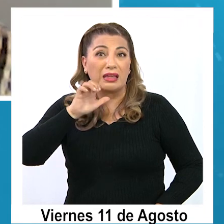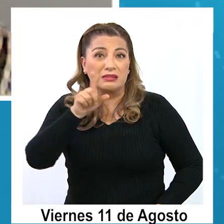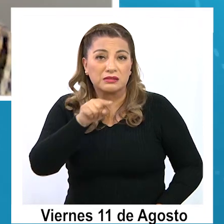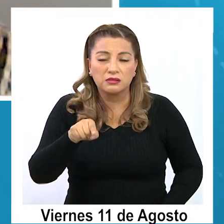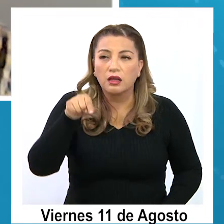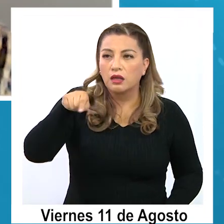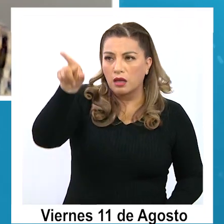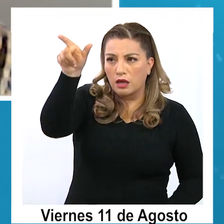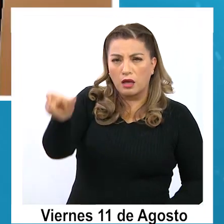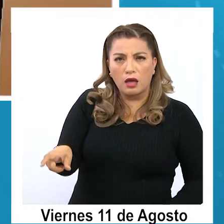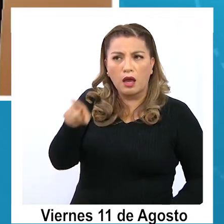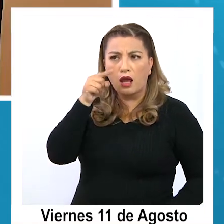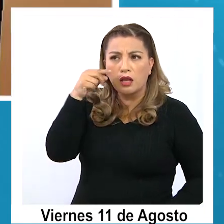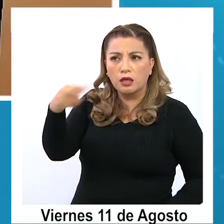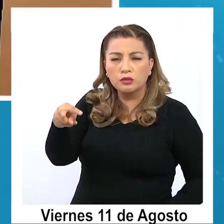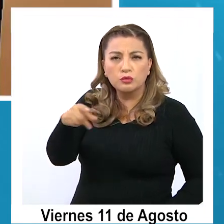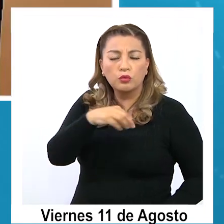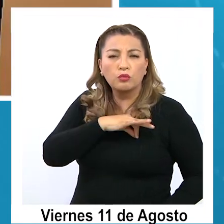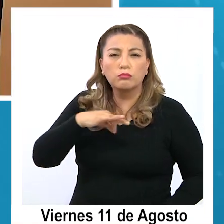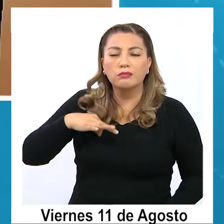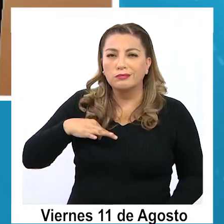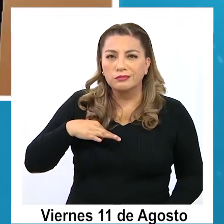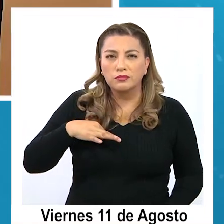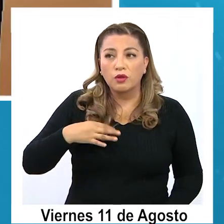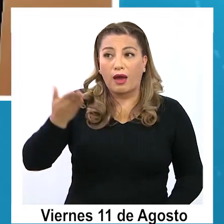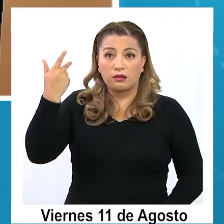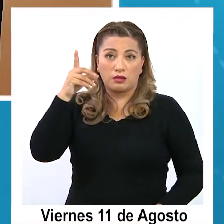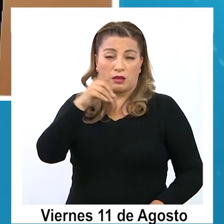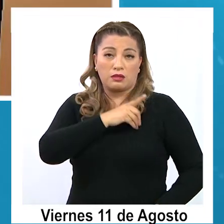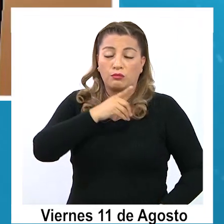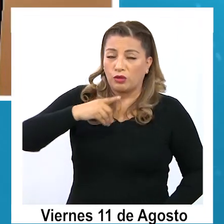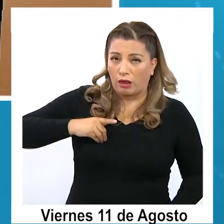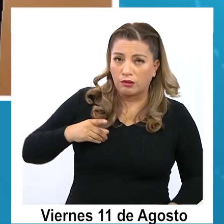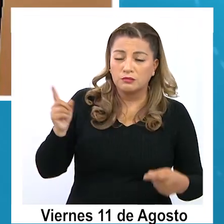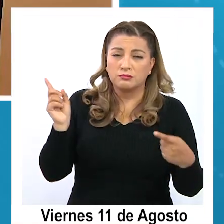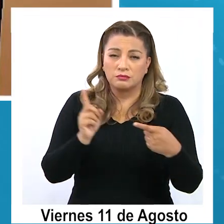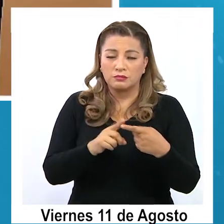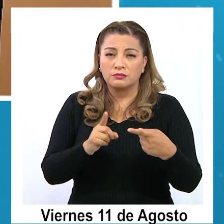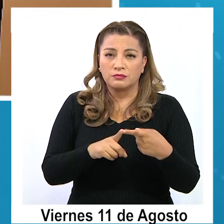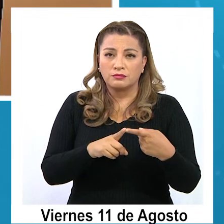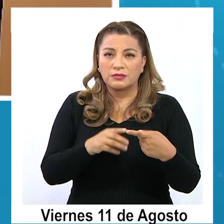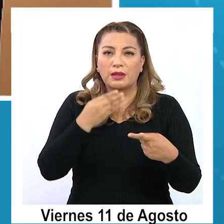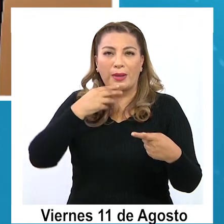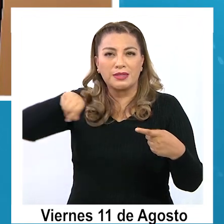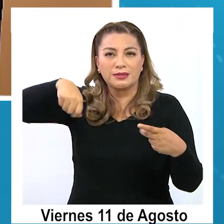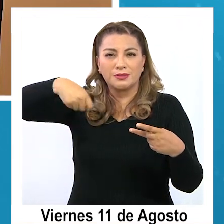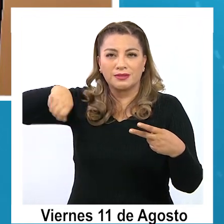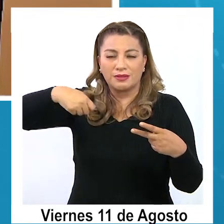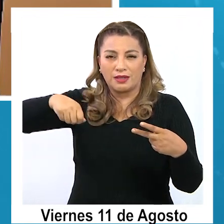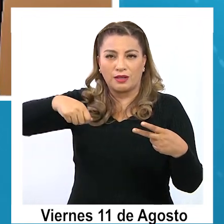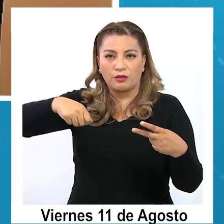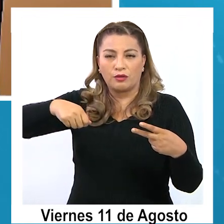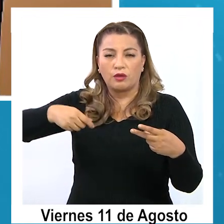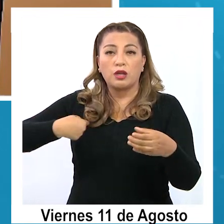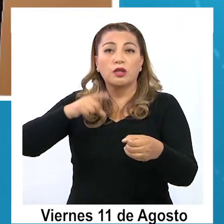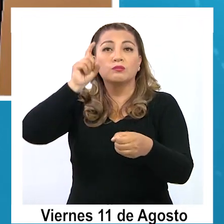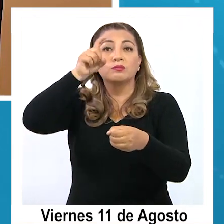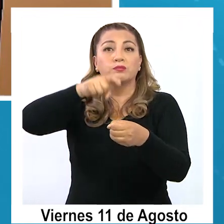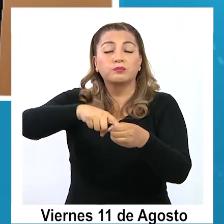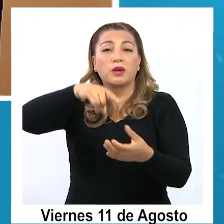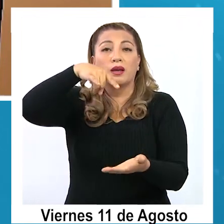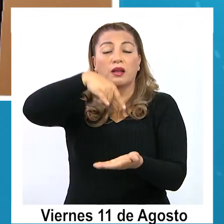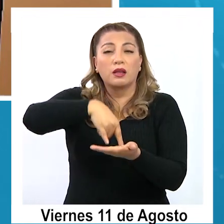o sea, él es un ministro que ha sido diputado y que ha sido senador y que ingresó a la Cámara